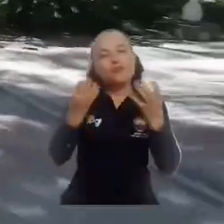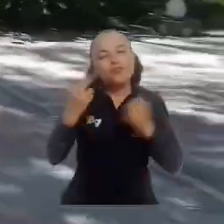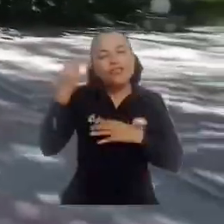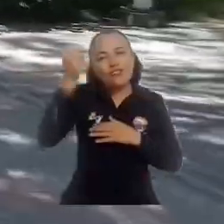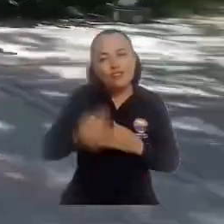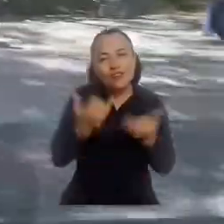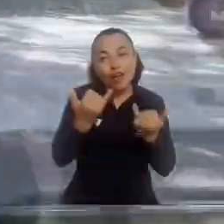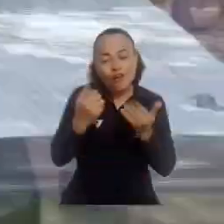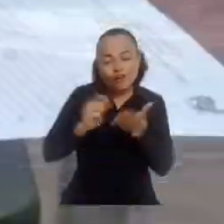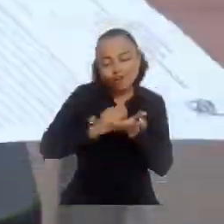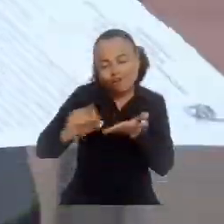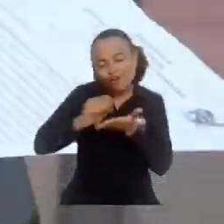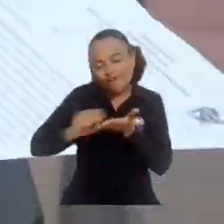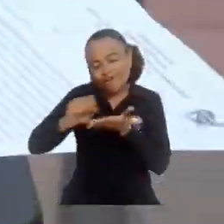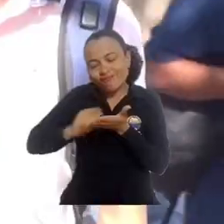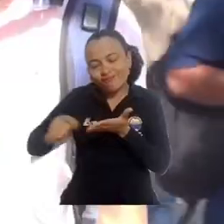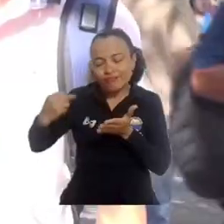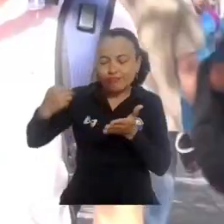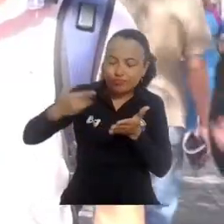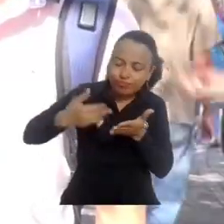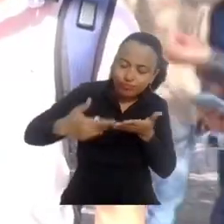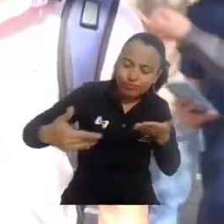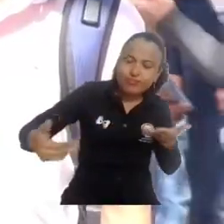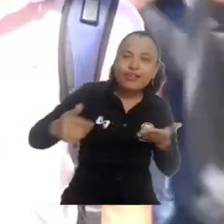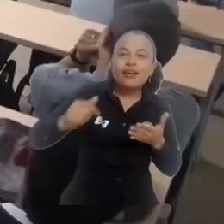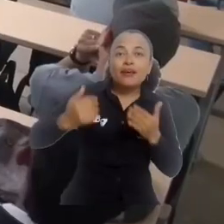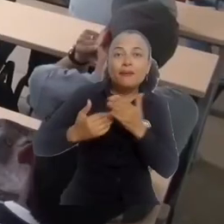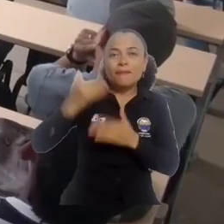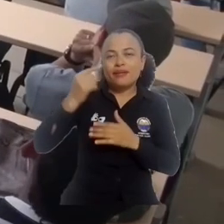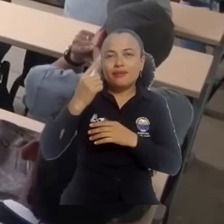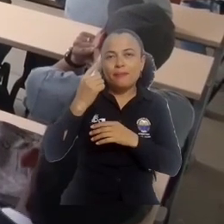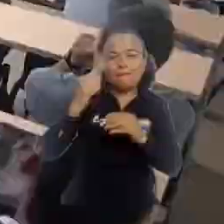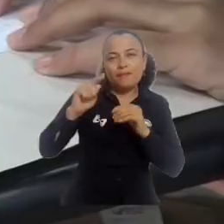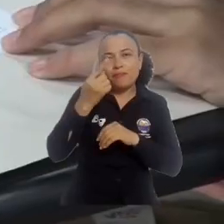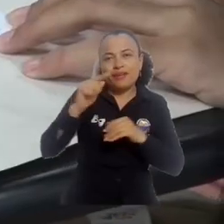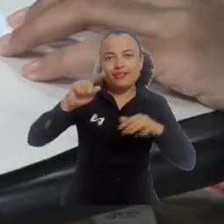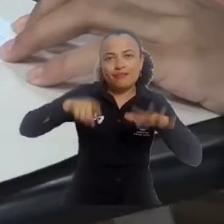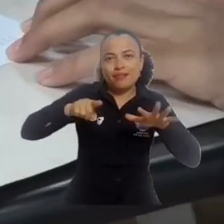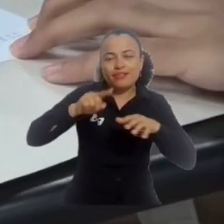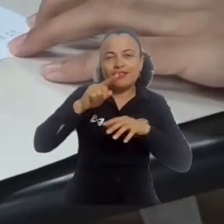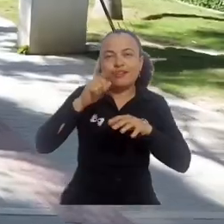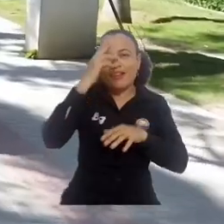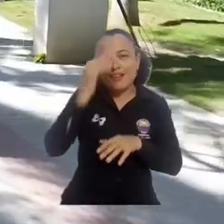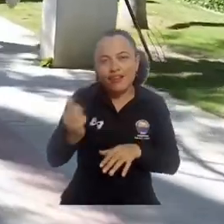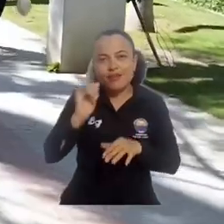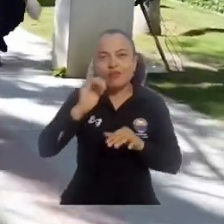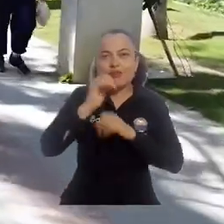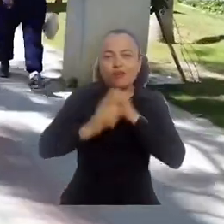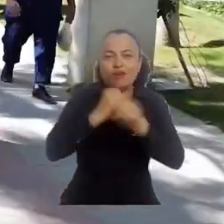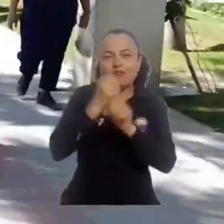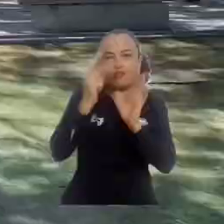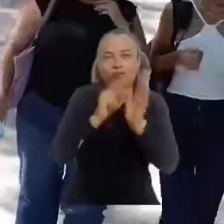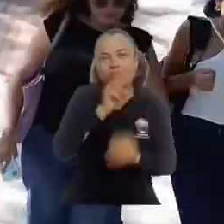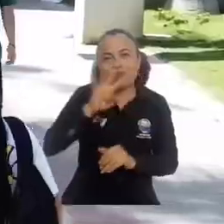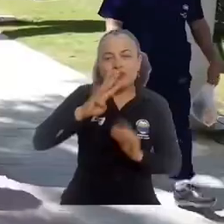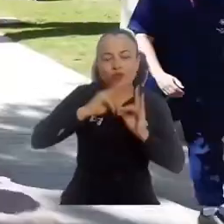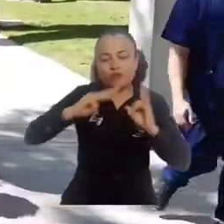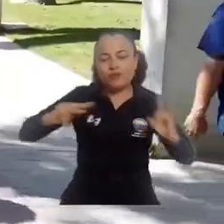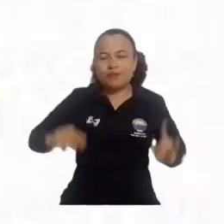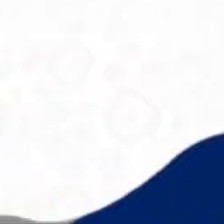Muchas historias comienzan a escribirse con el inicio del primer semestre académico de este 2024 en la Universidad del Magdalena.